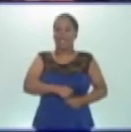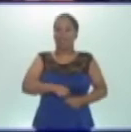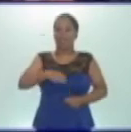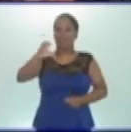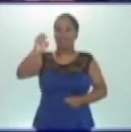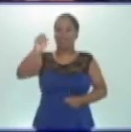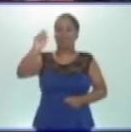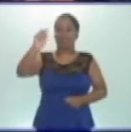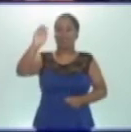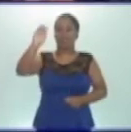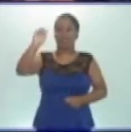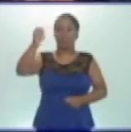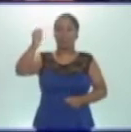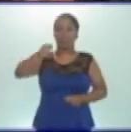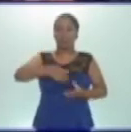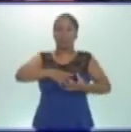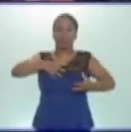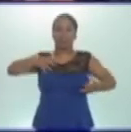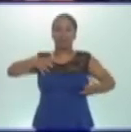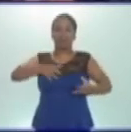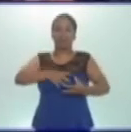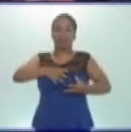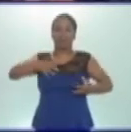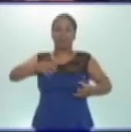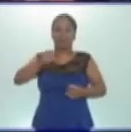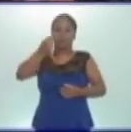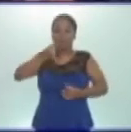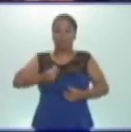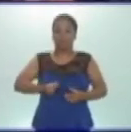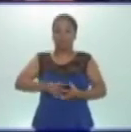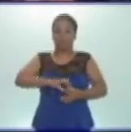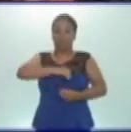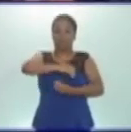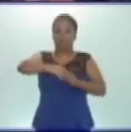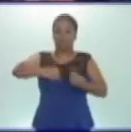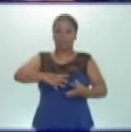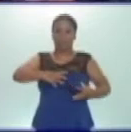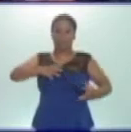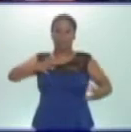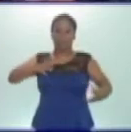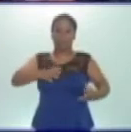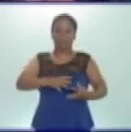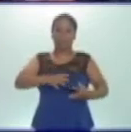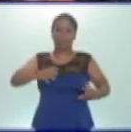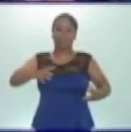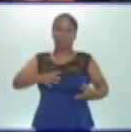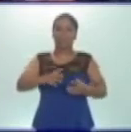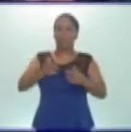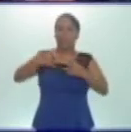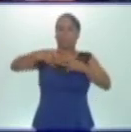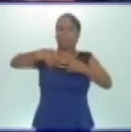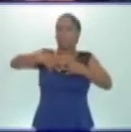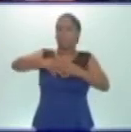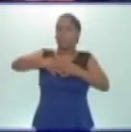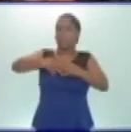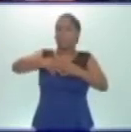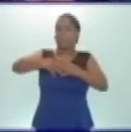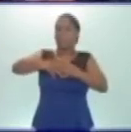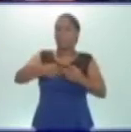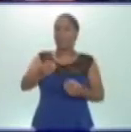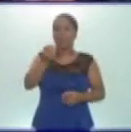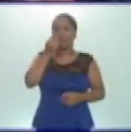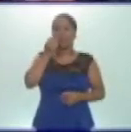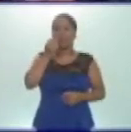ensanchamiento del tubo digestivo. Realiza un movimiento con el que mezclan los alimentos con el jugo gástrico.